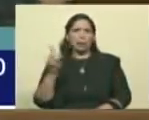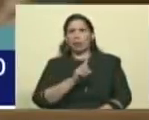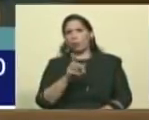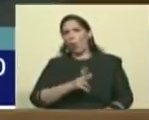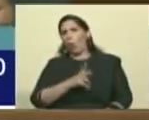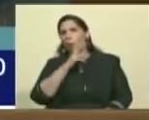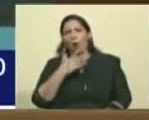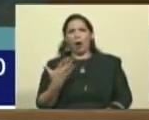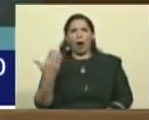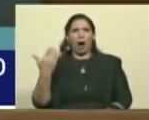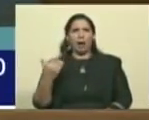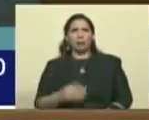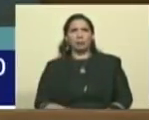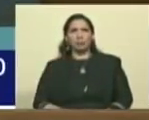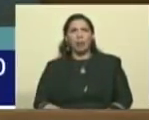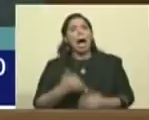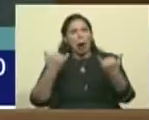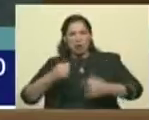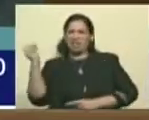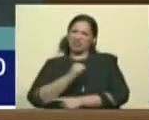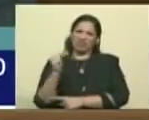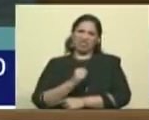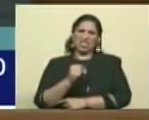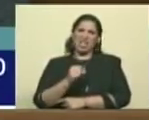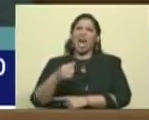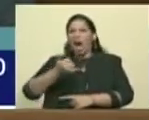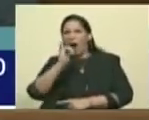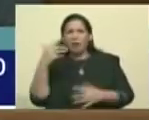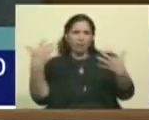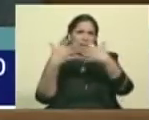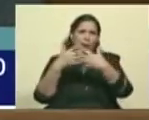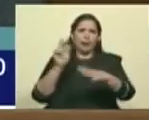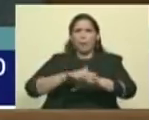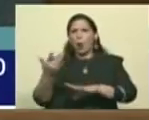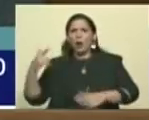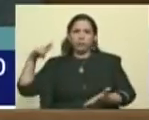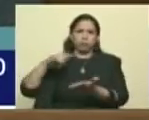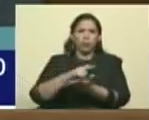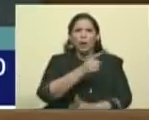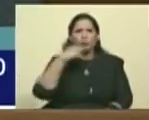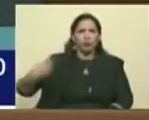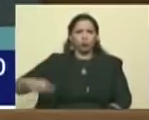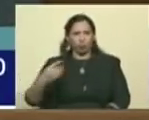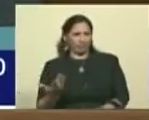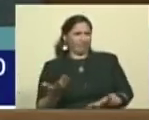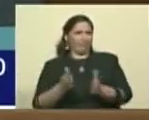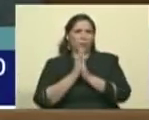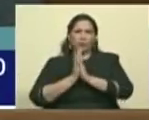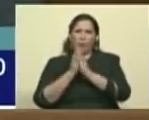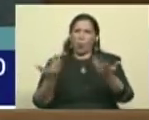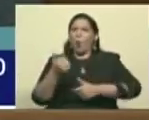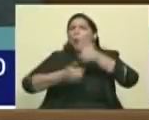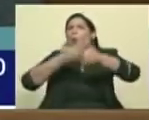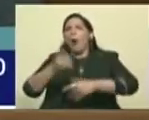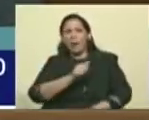Y debaten y dicen, no, ahora sí, ahora sí viene la guerra porque llegaron los rusos. Miren el miedo.